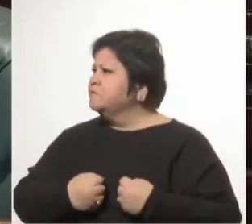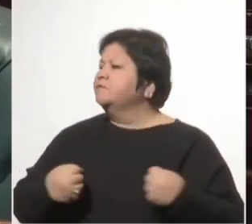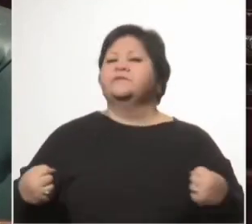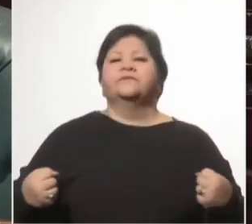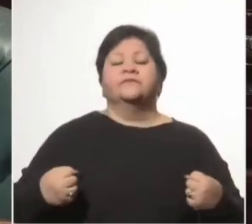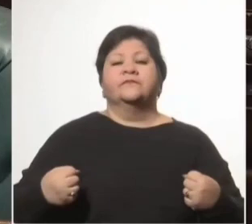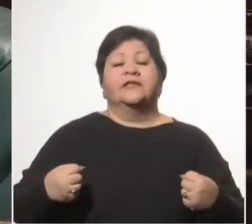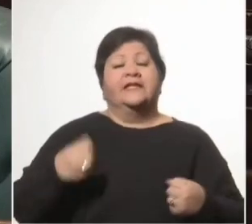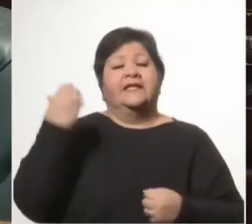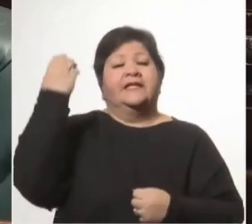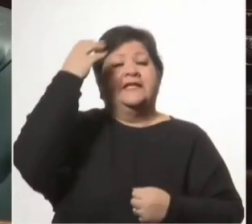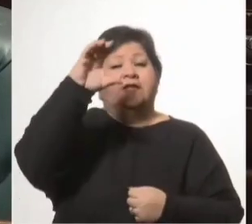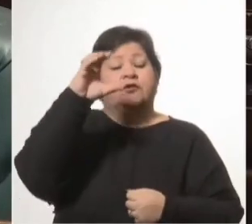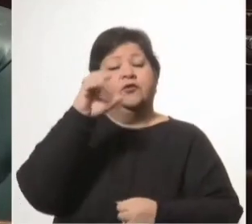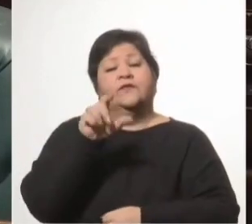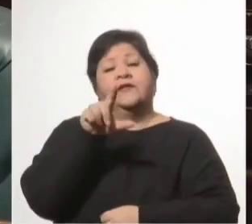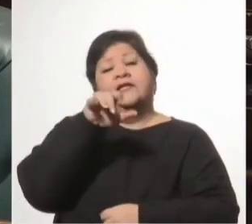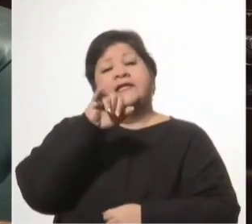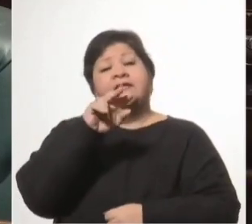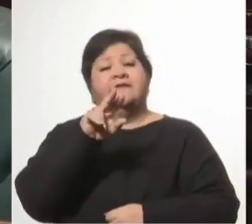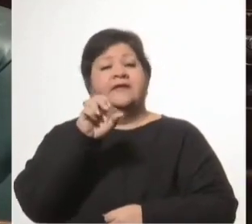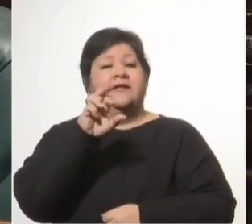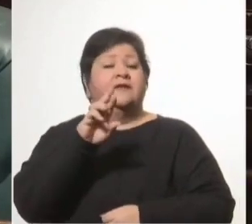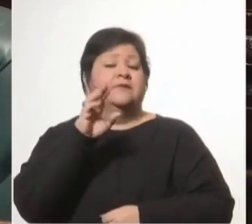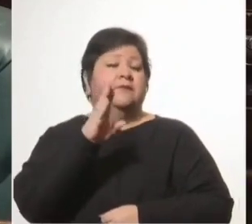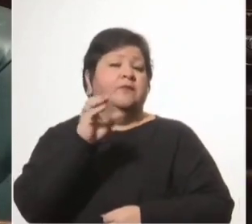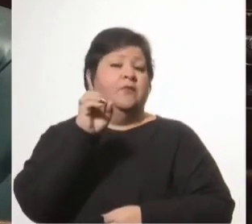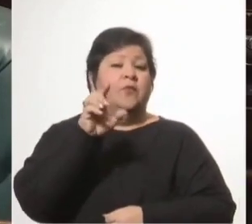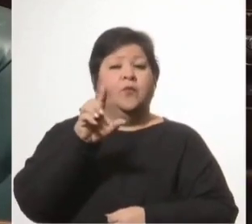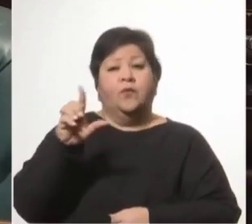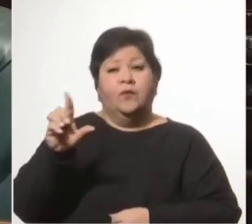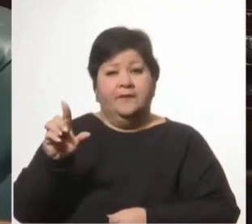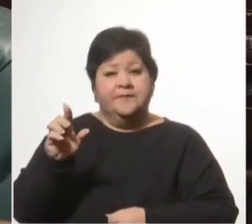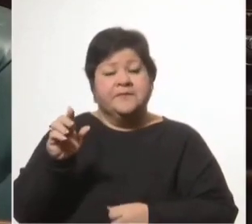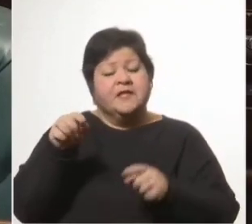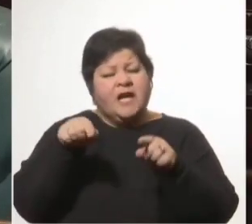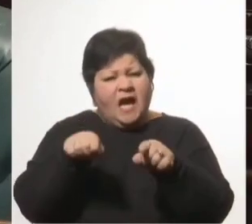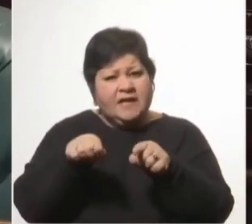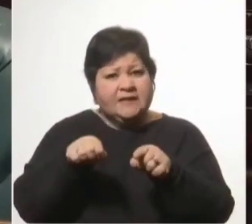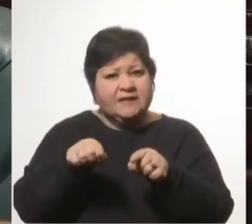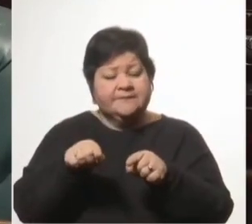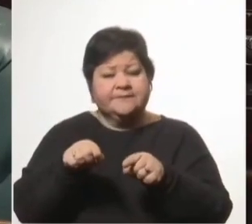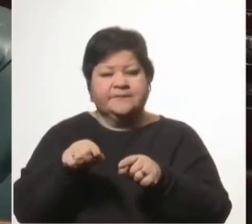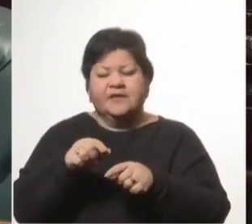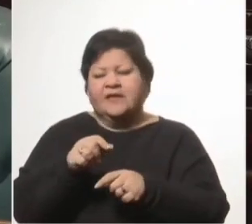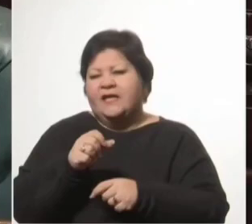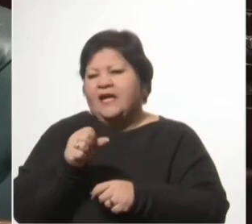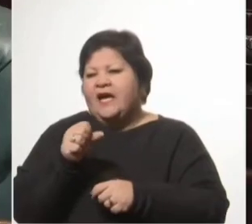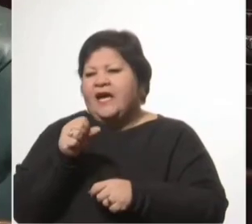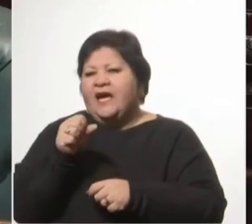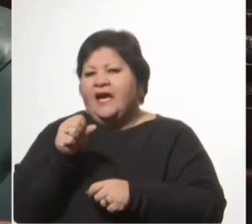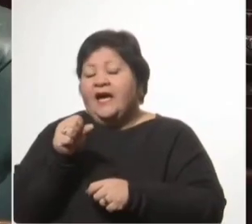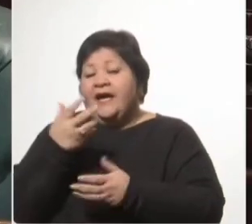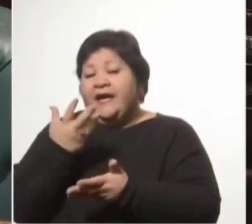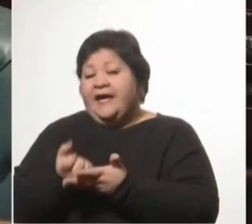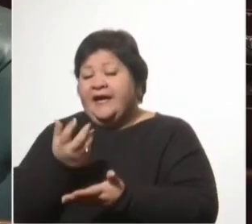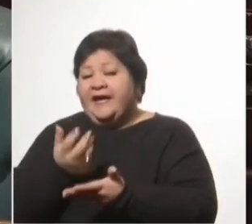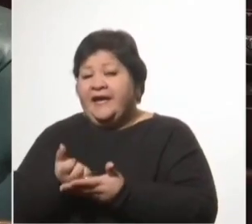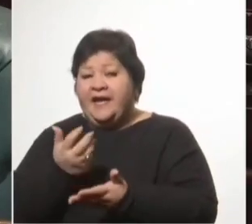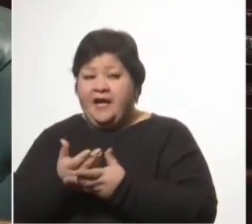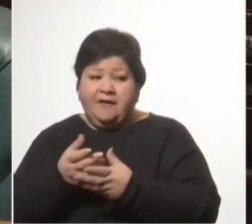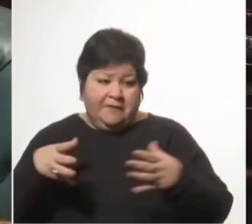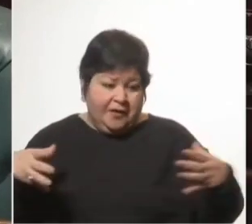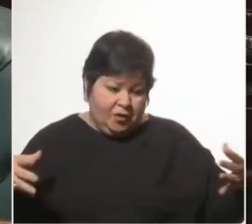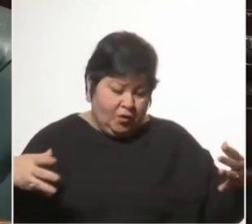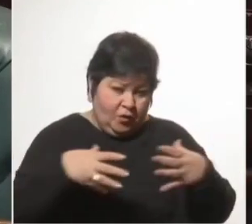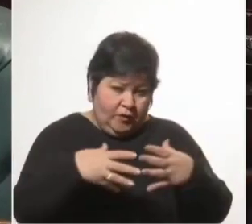el Club Liverpool, último tablado de esa temporada, y luego grabada junto a todo el repertorio. La